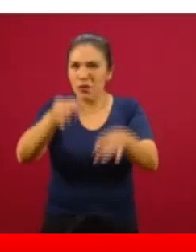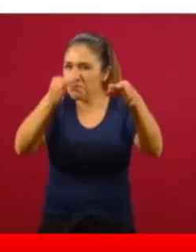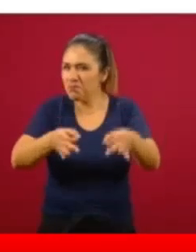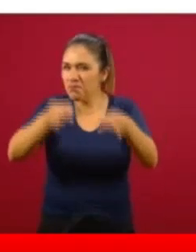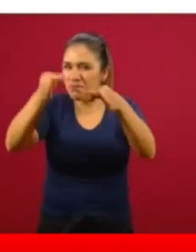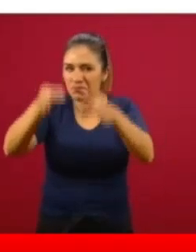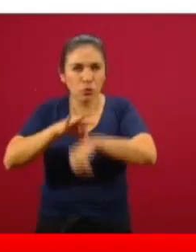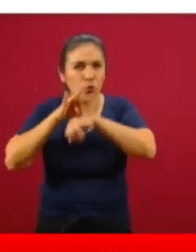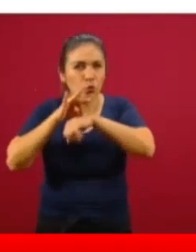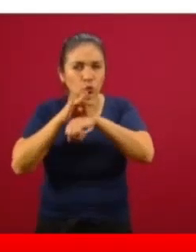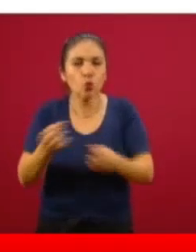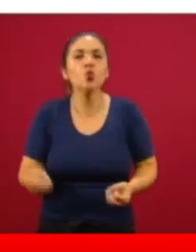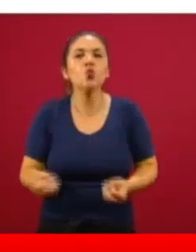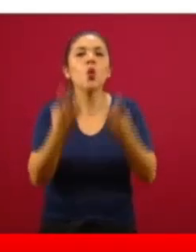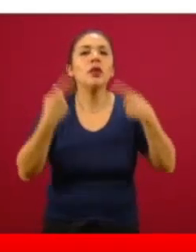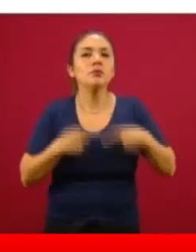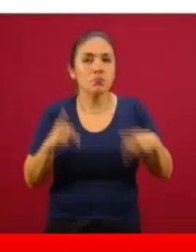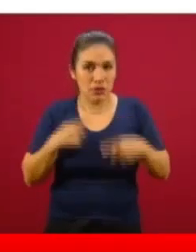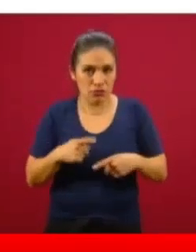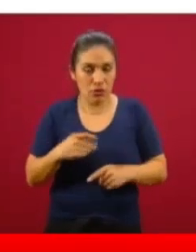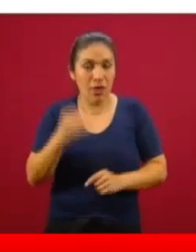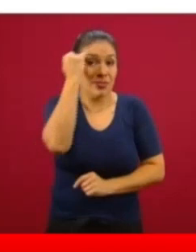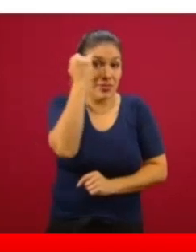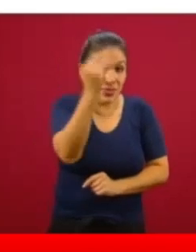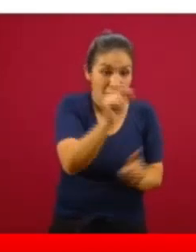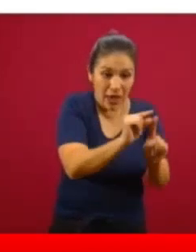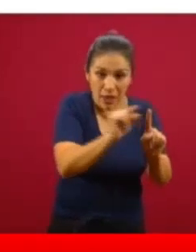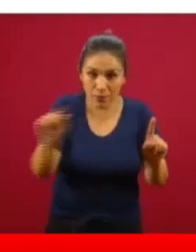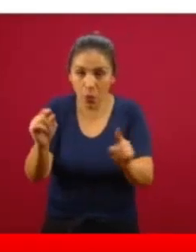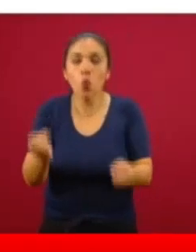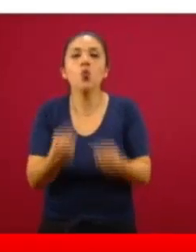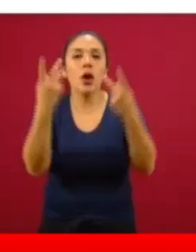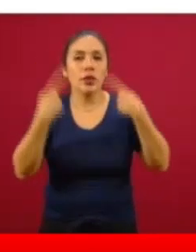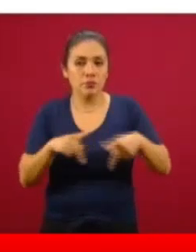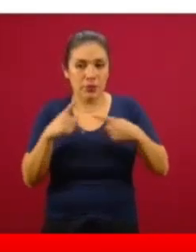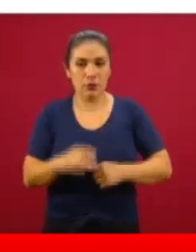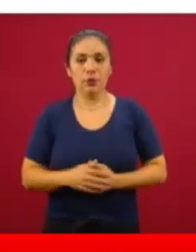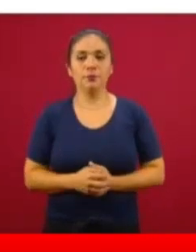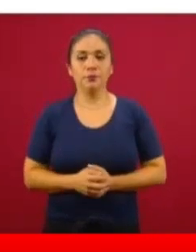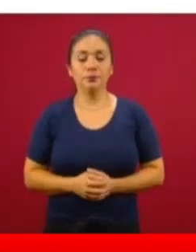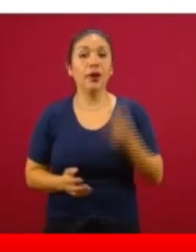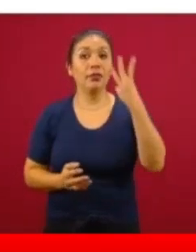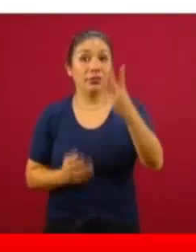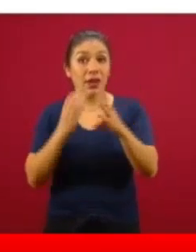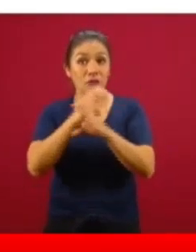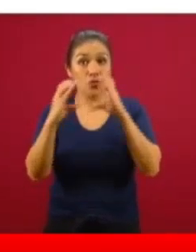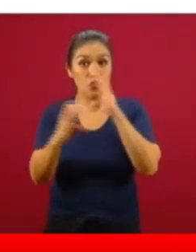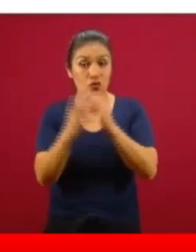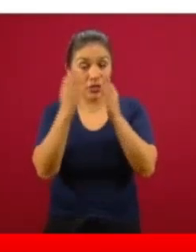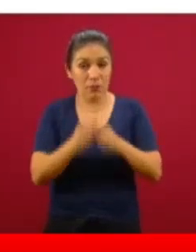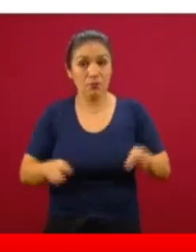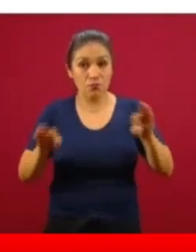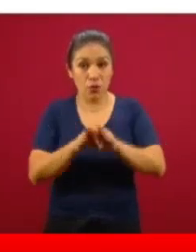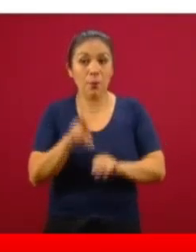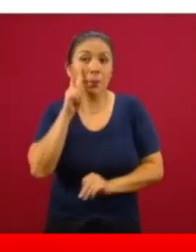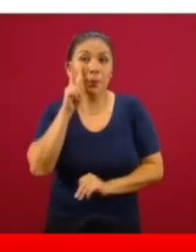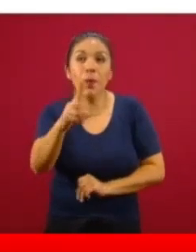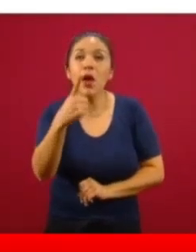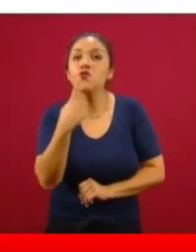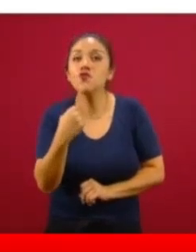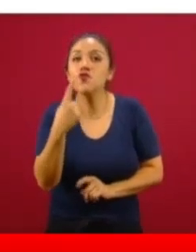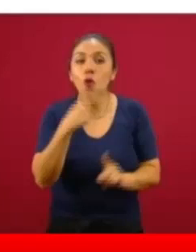de casos, el tiempo, los casos. Tres elementos de información. En la curva roja